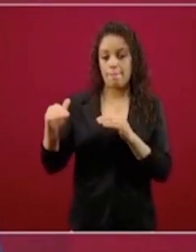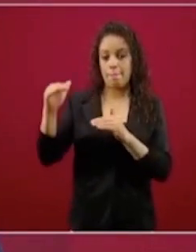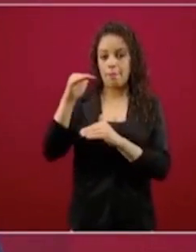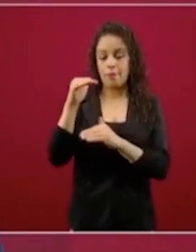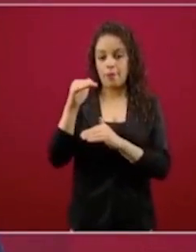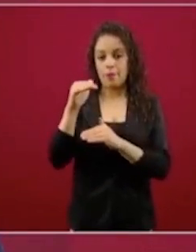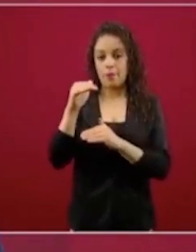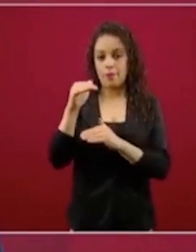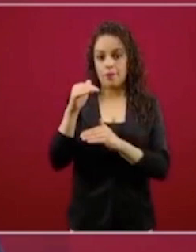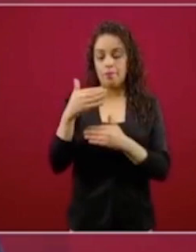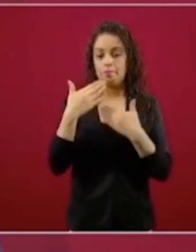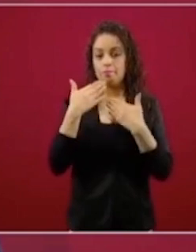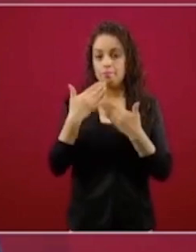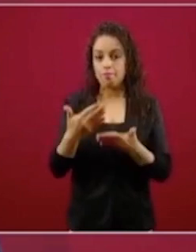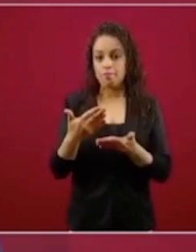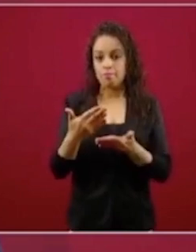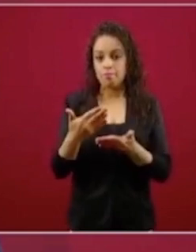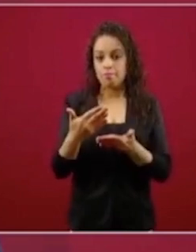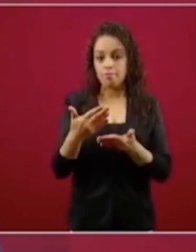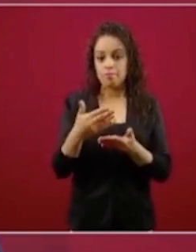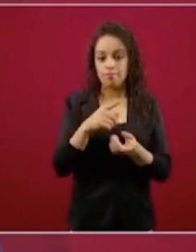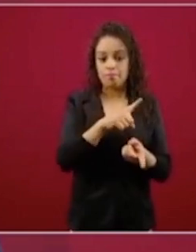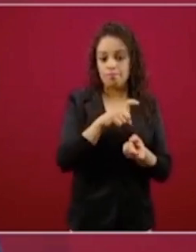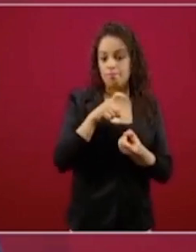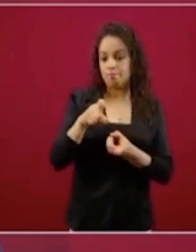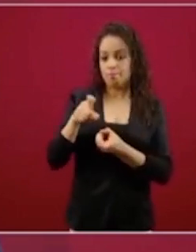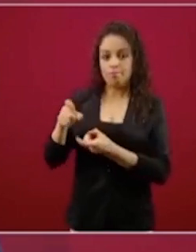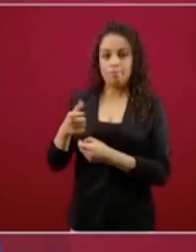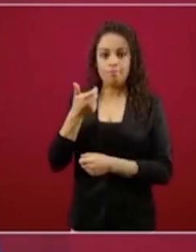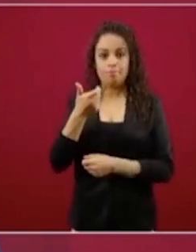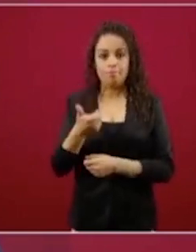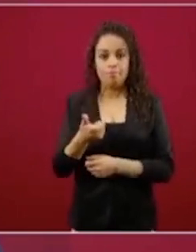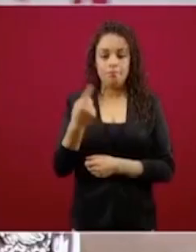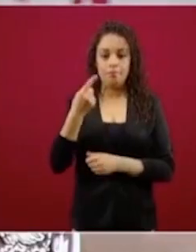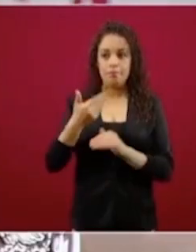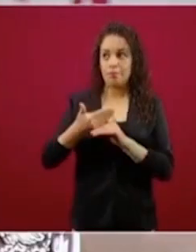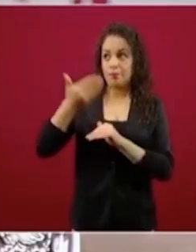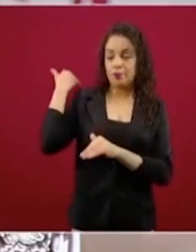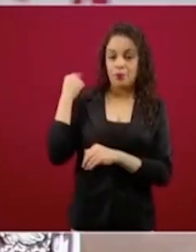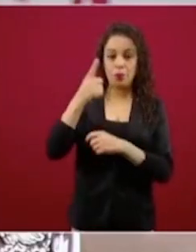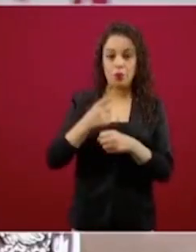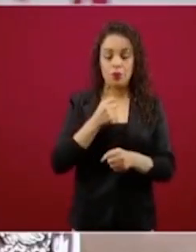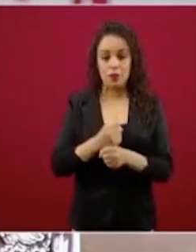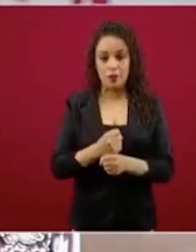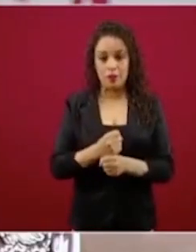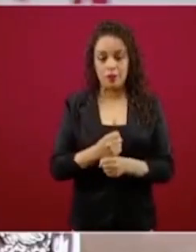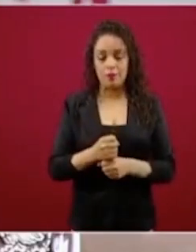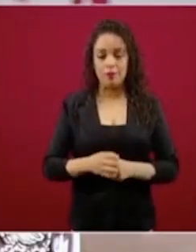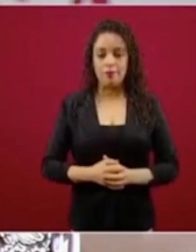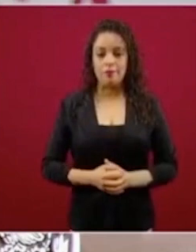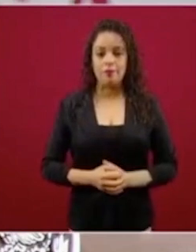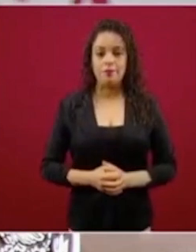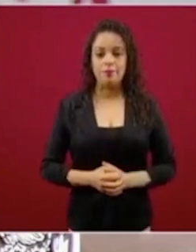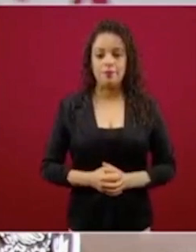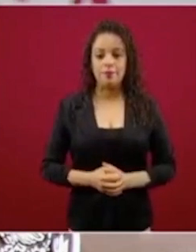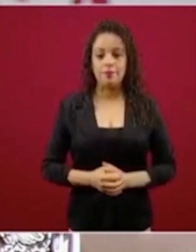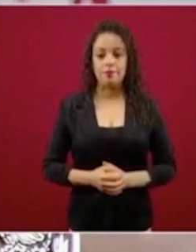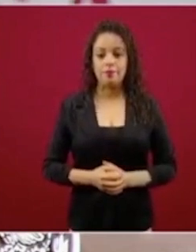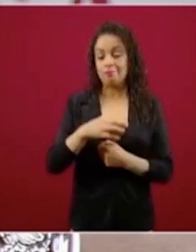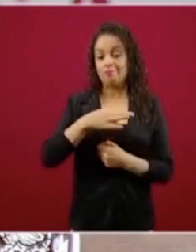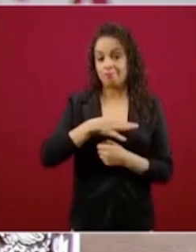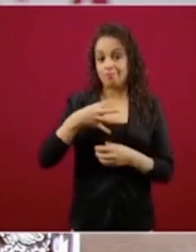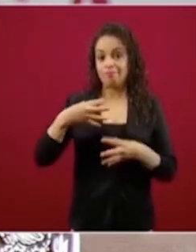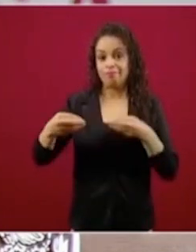al año pasado, aún con la crisis.